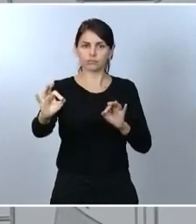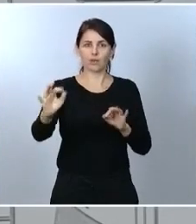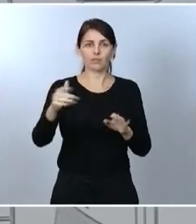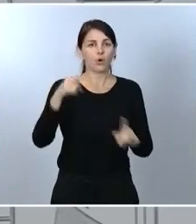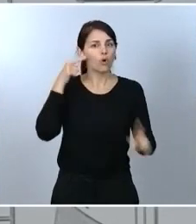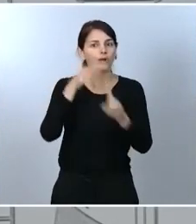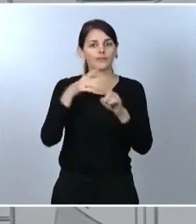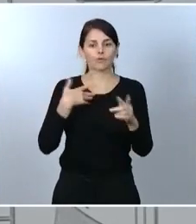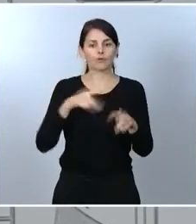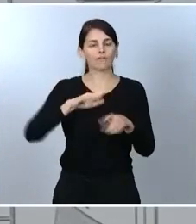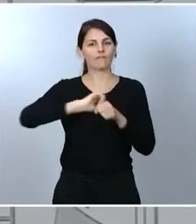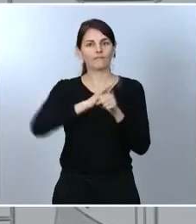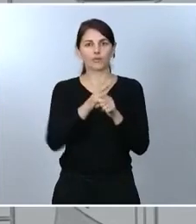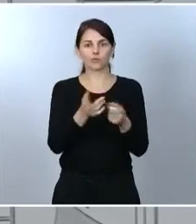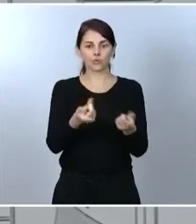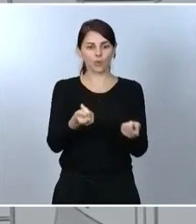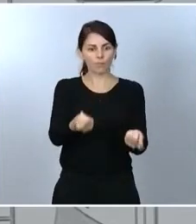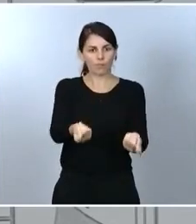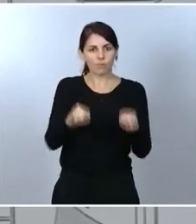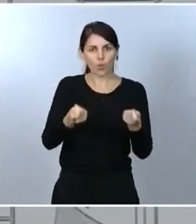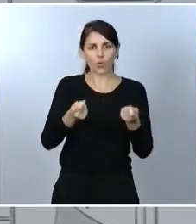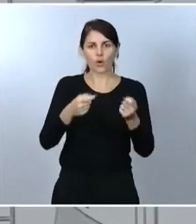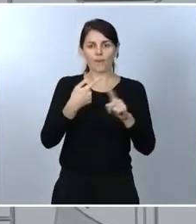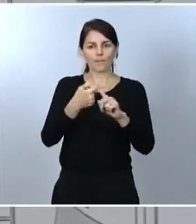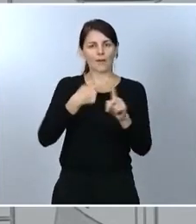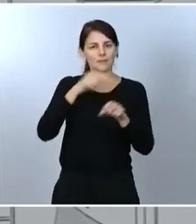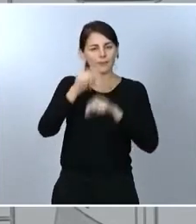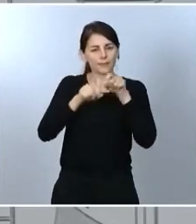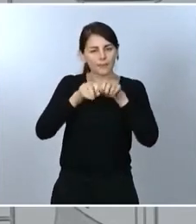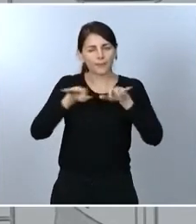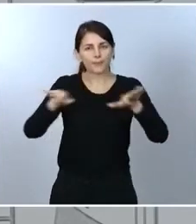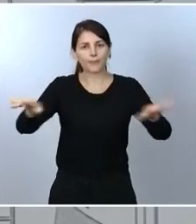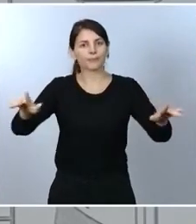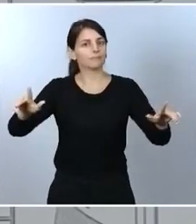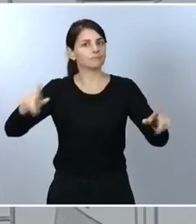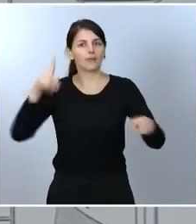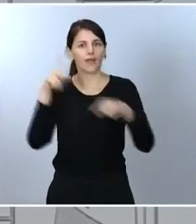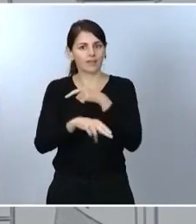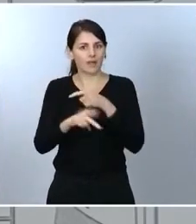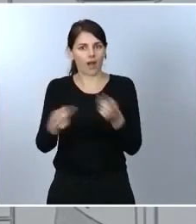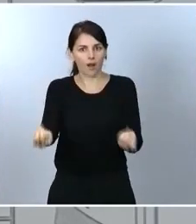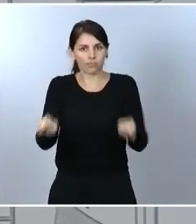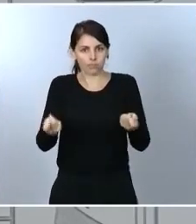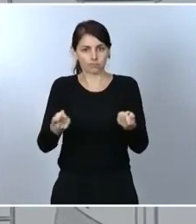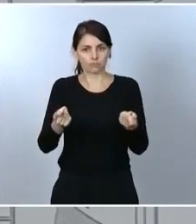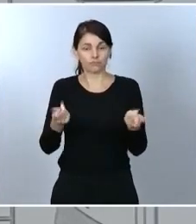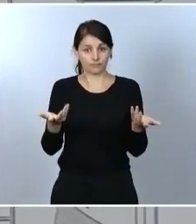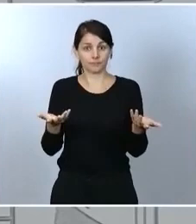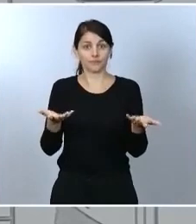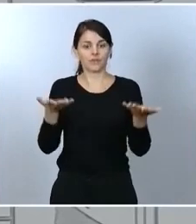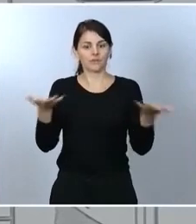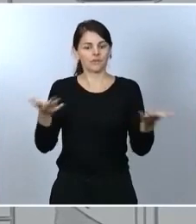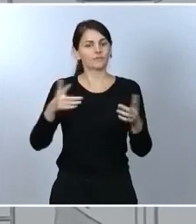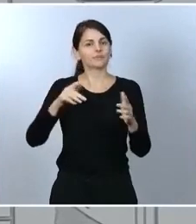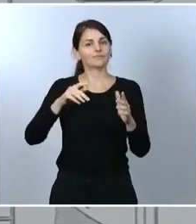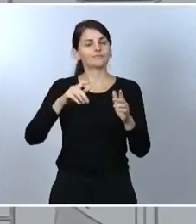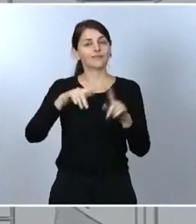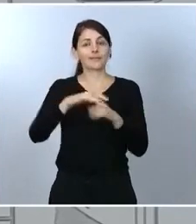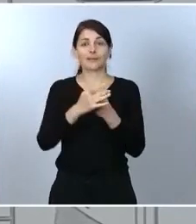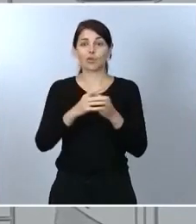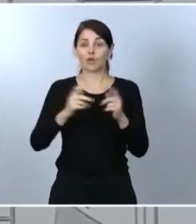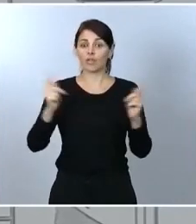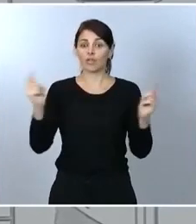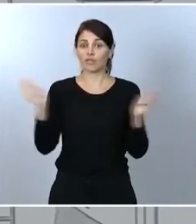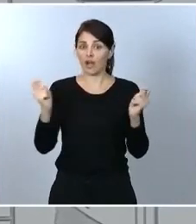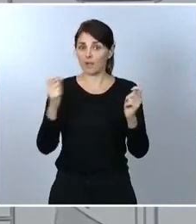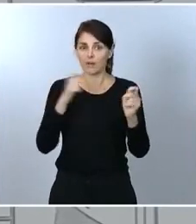reducir al máximo la propagación del COVID-19, como es el estado de alarma. Un instrumento, insisto, constitucional, por tanto, absolutamente legítimo,